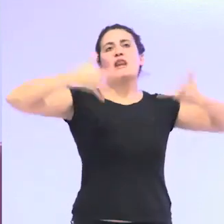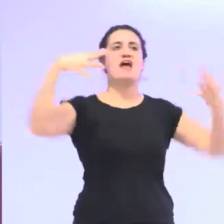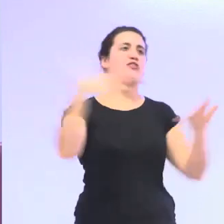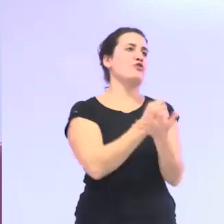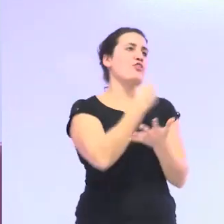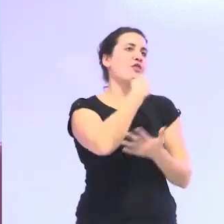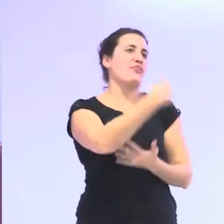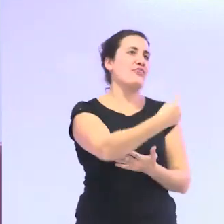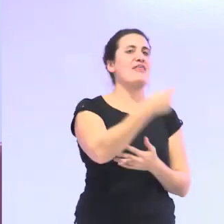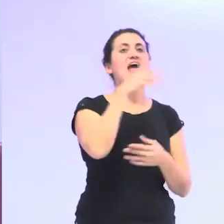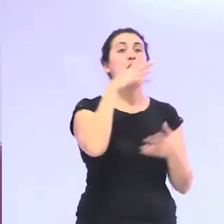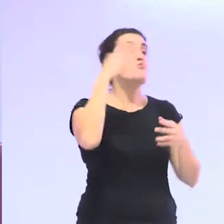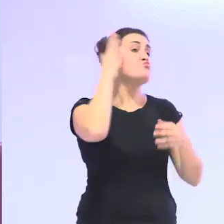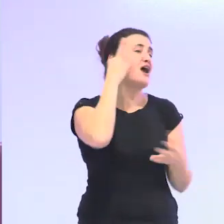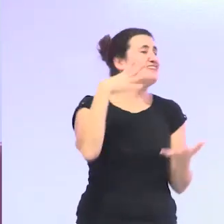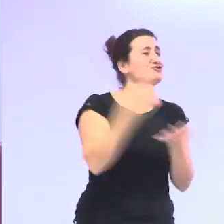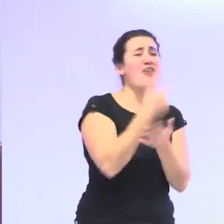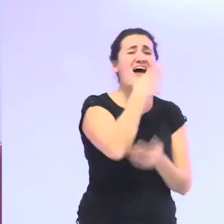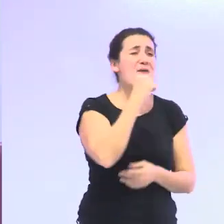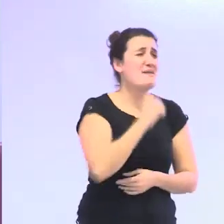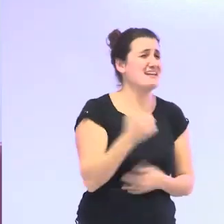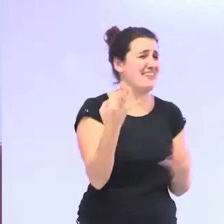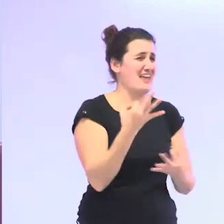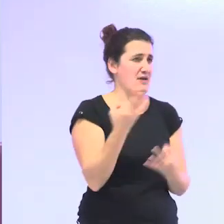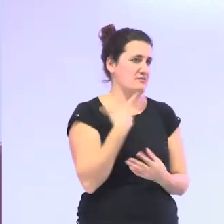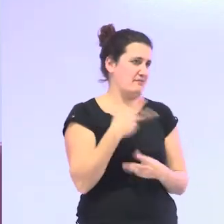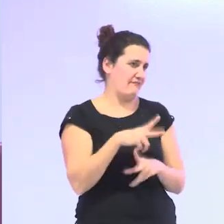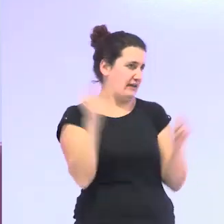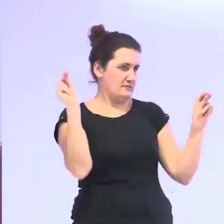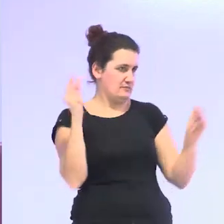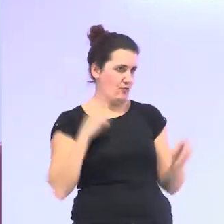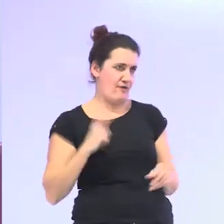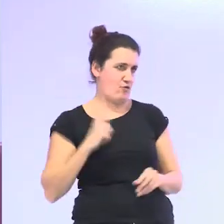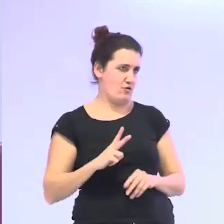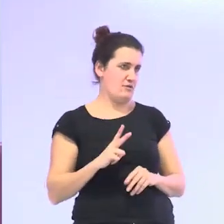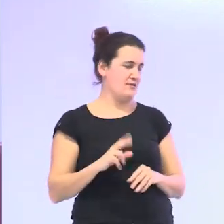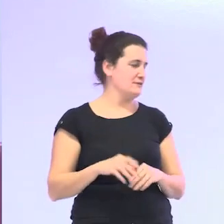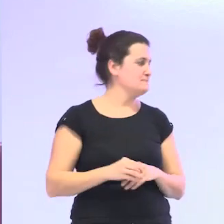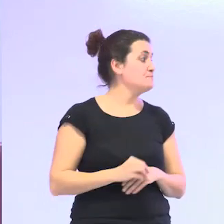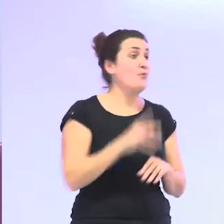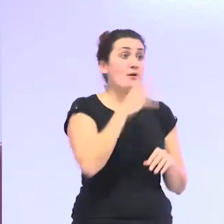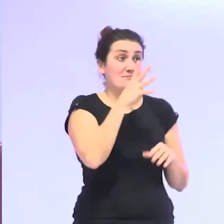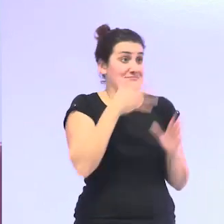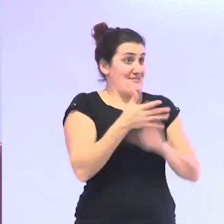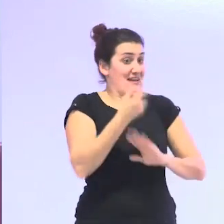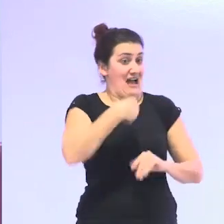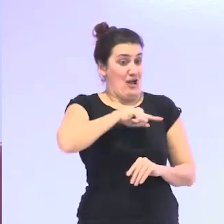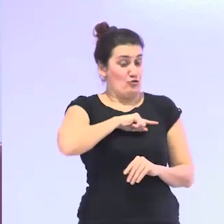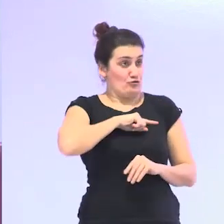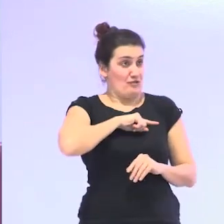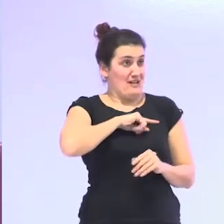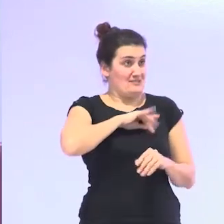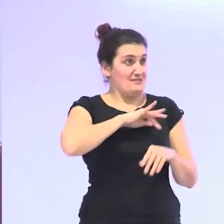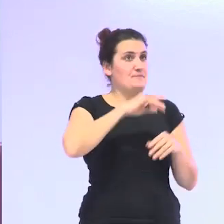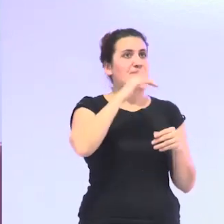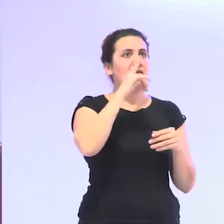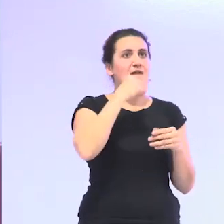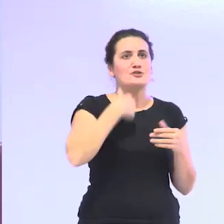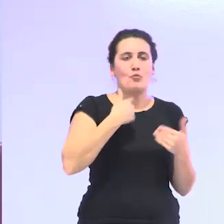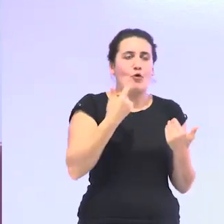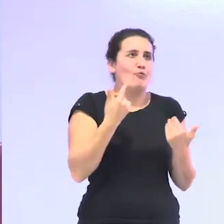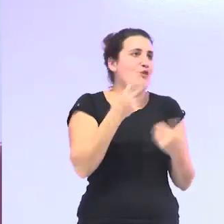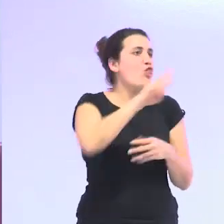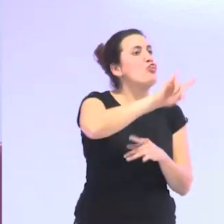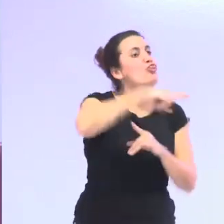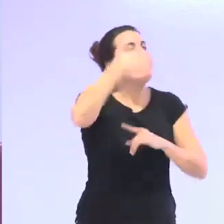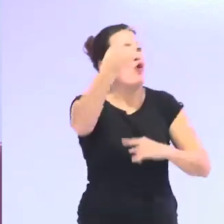que las mujeres tenemos que ser bellas apaga y vámonos por lo tanto para nosotras es una doble derrota